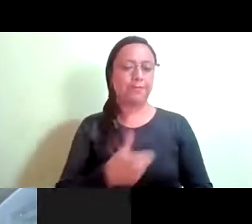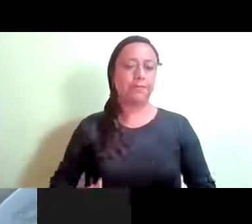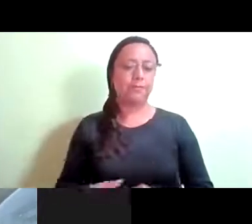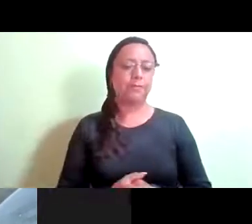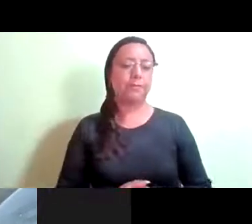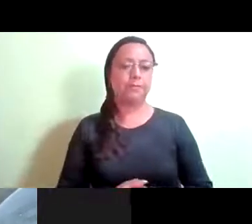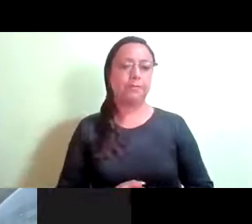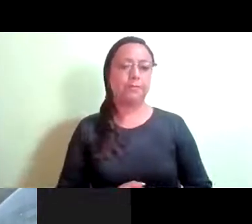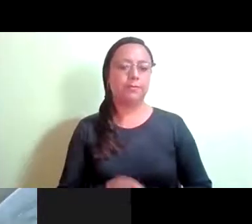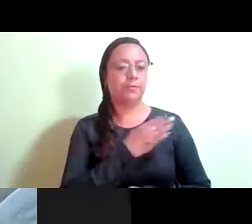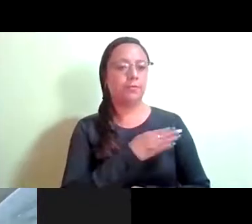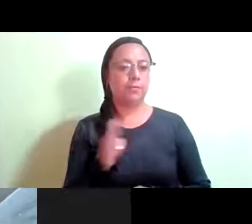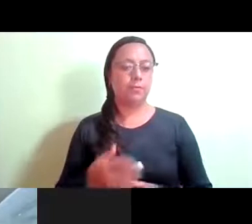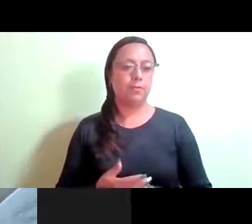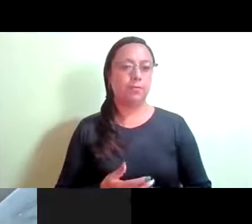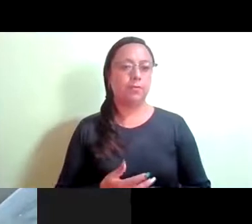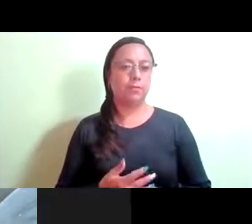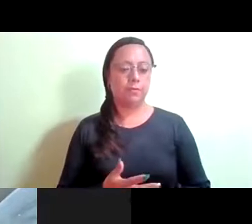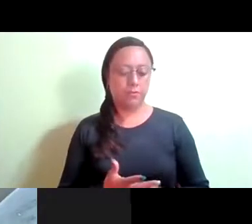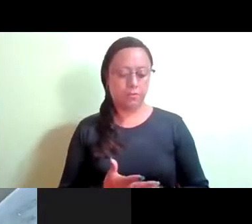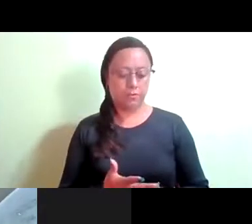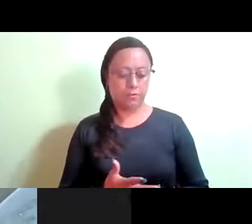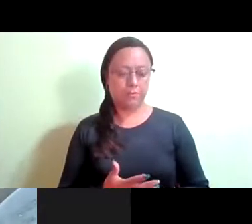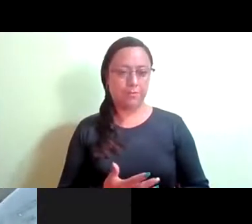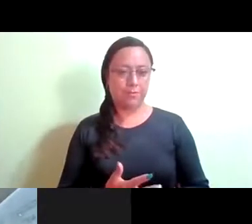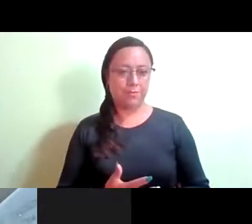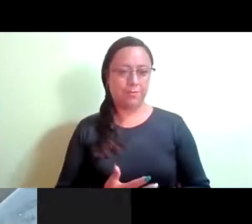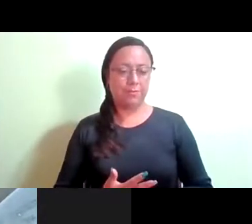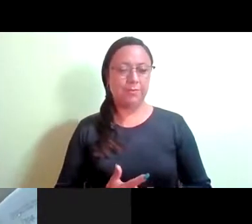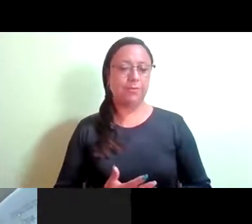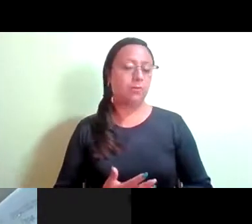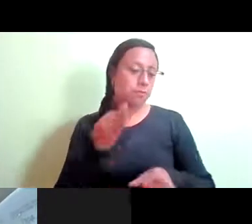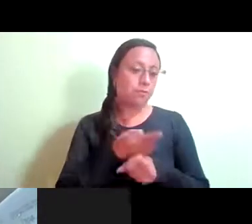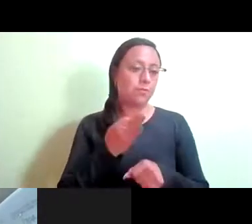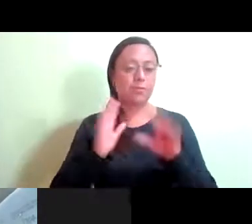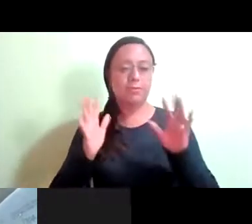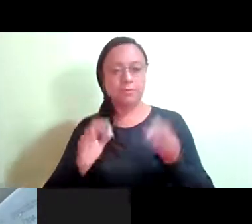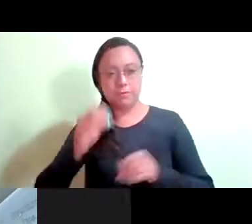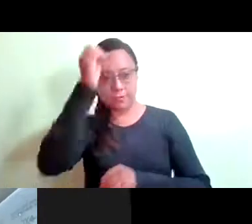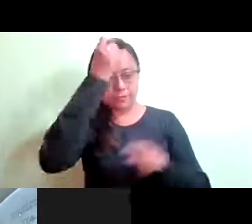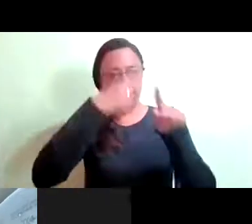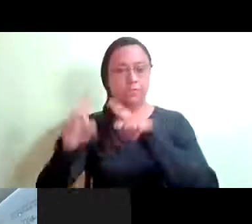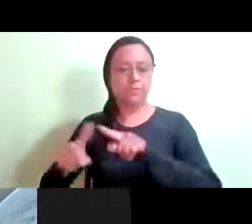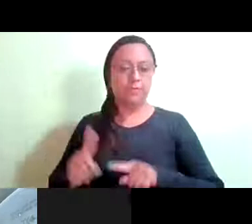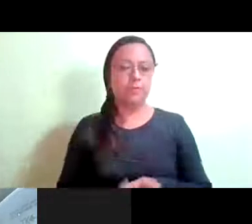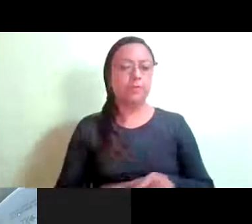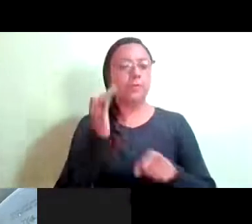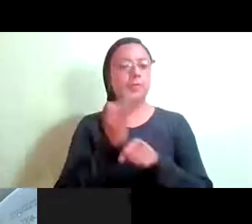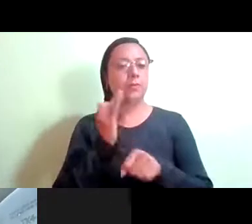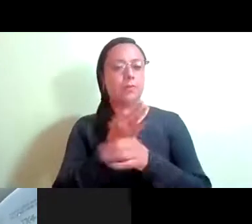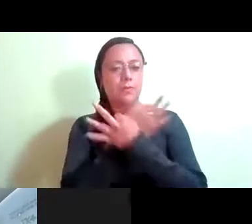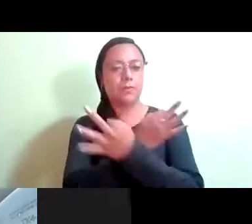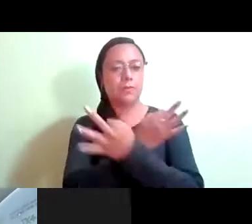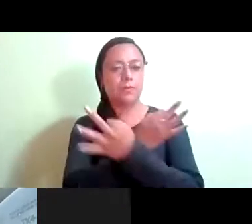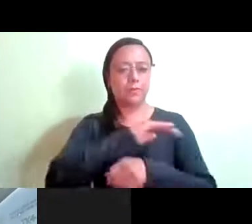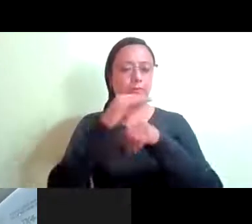Bueno, pues este ya aclarado lo las diferentes puntos de opinión, se declara la clausura de la